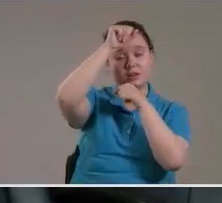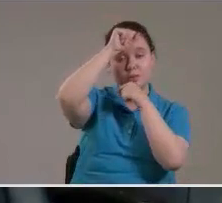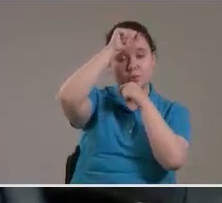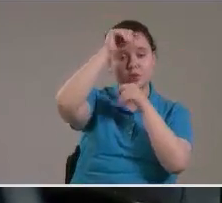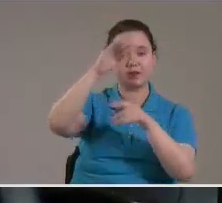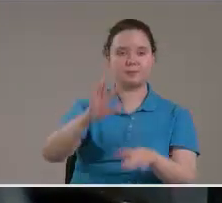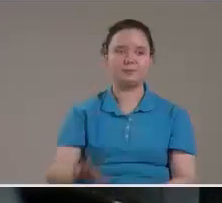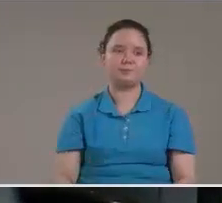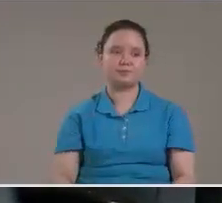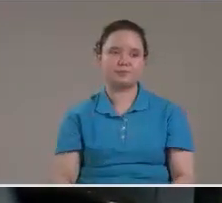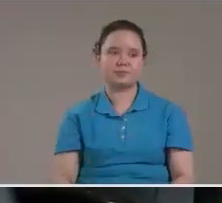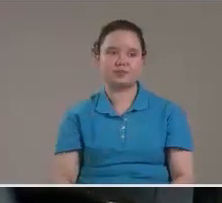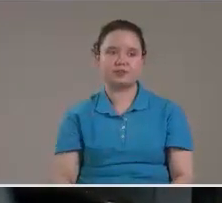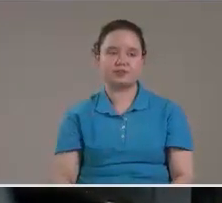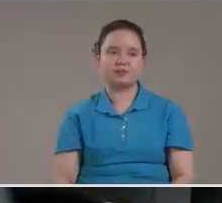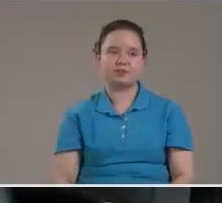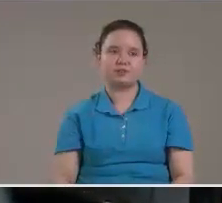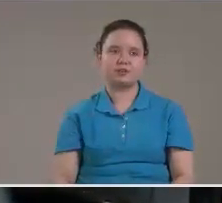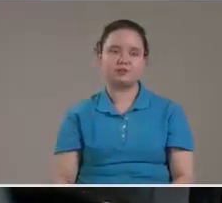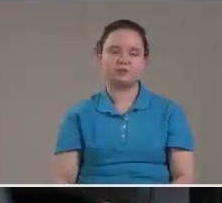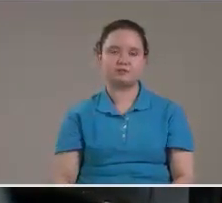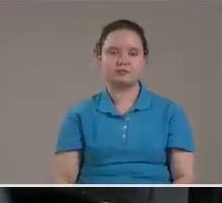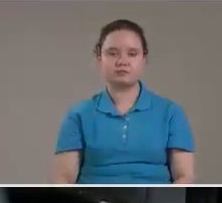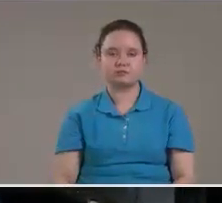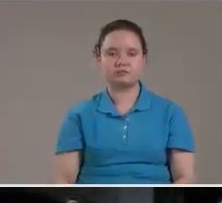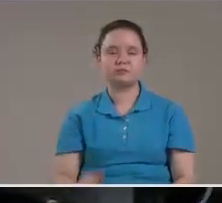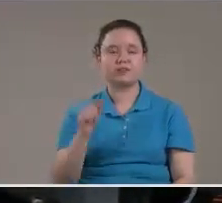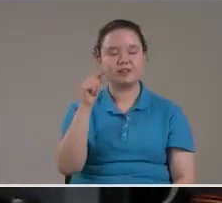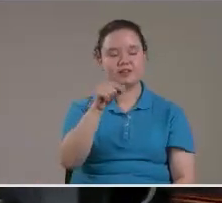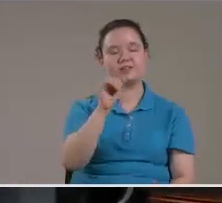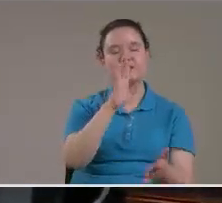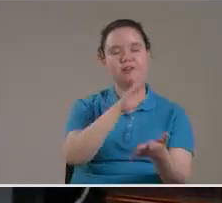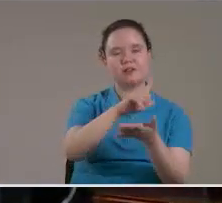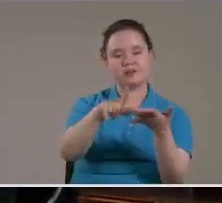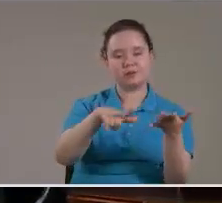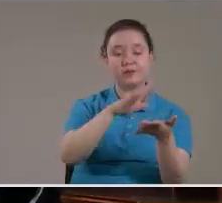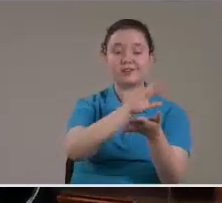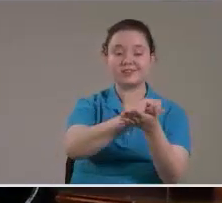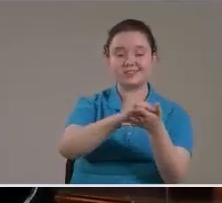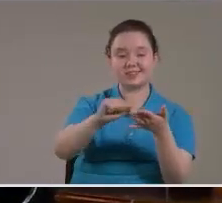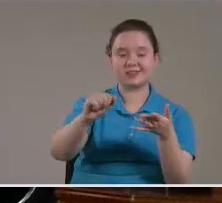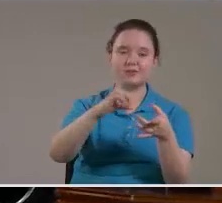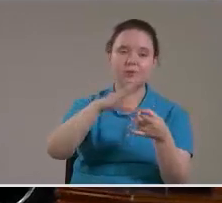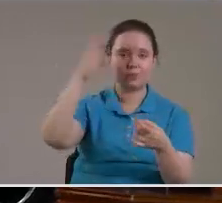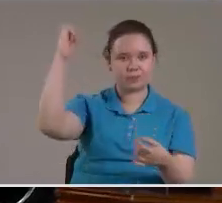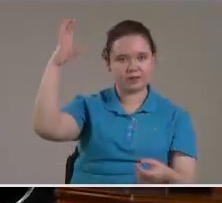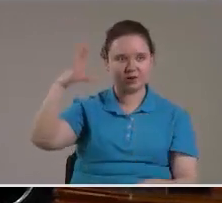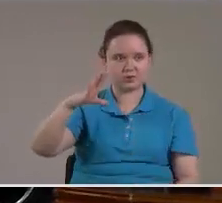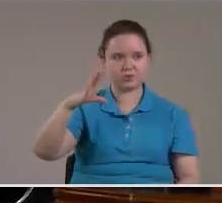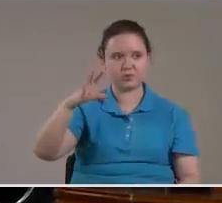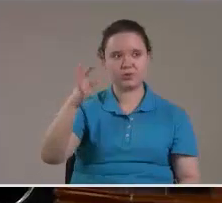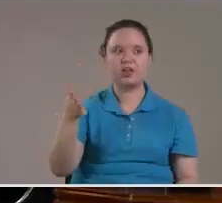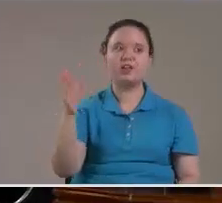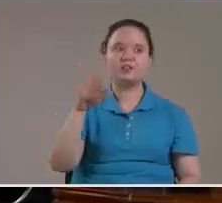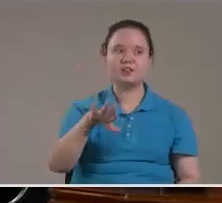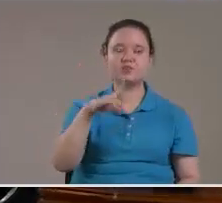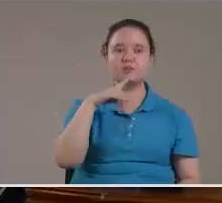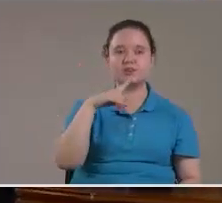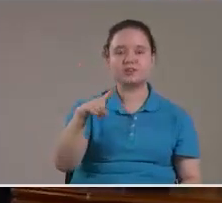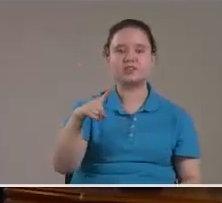Biblia de las Américas, hermosa como la luna llena Ese es el lugar santo de la luz Y después dice